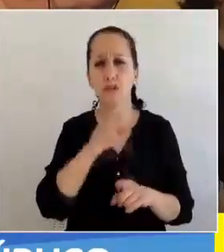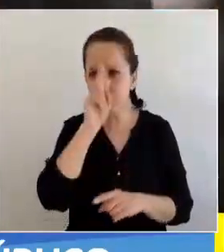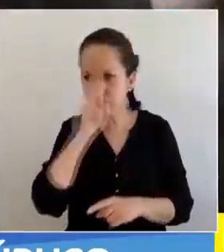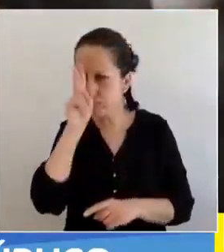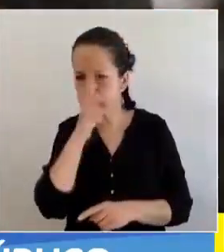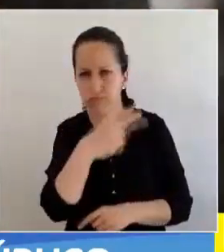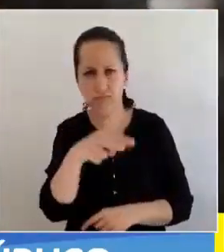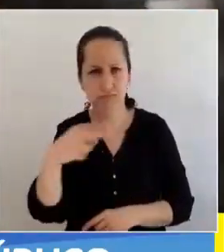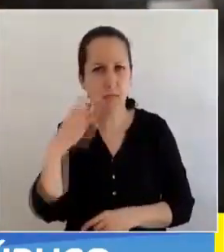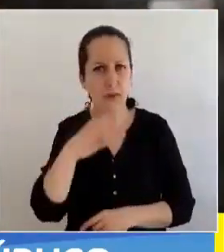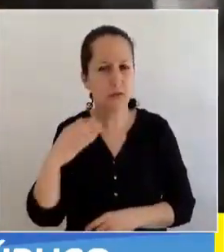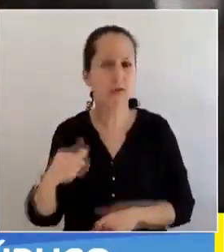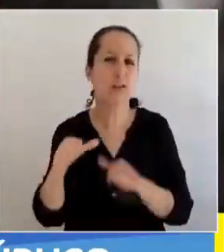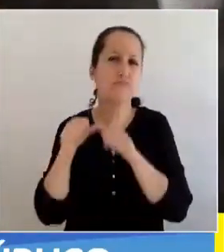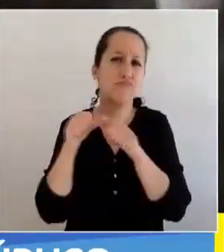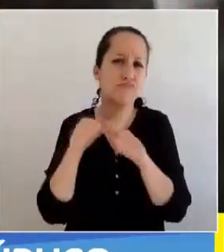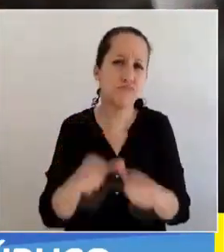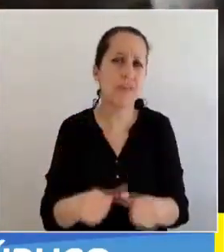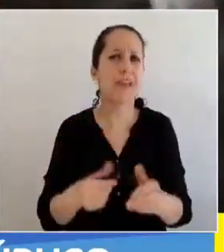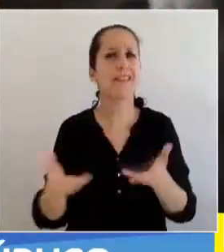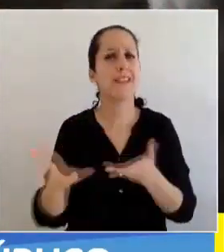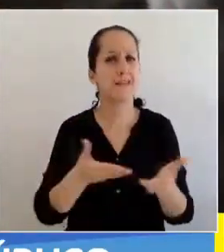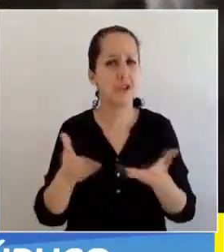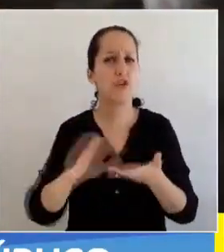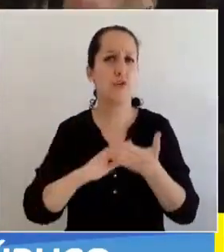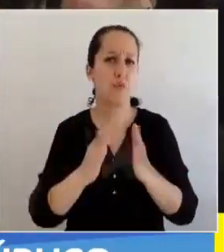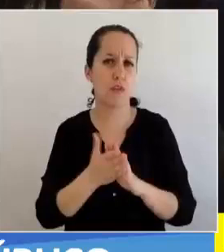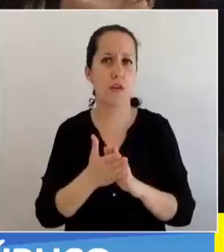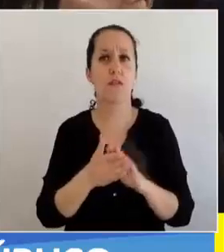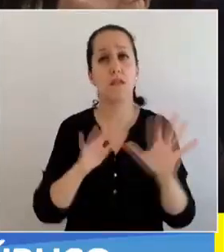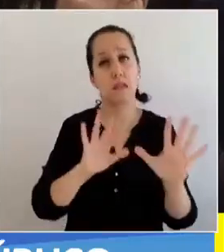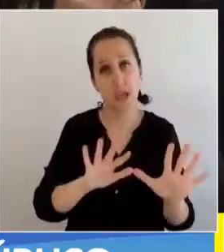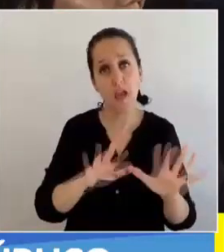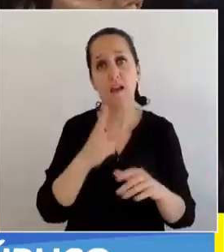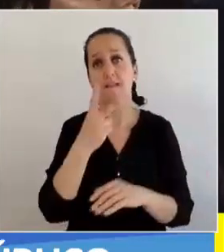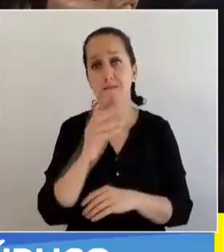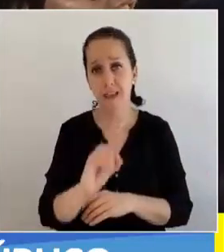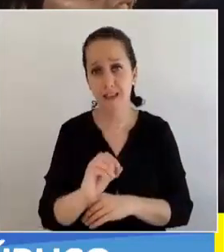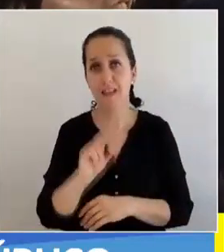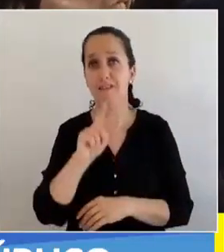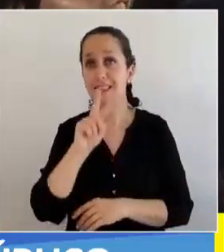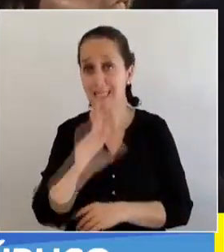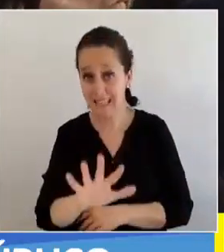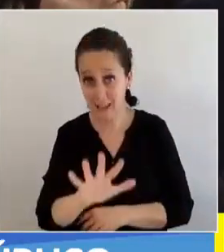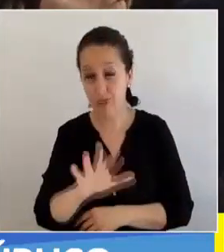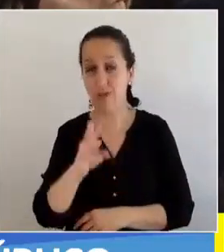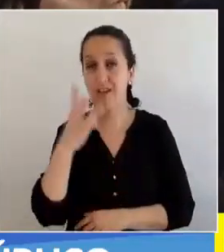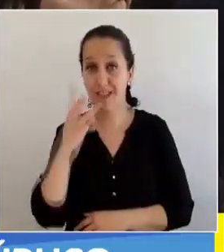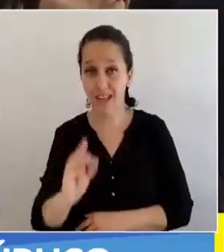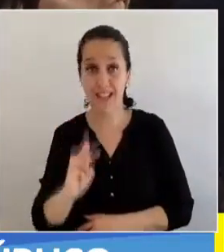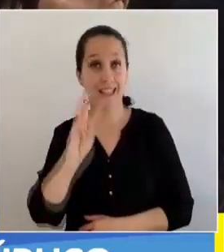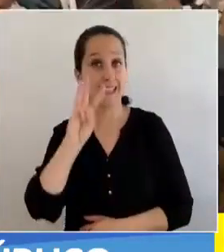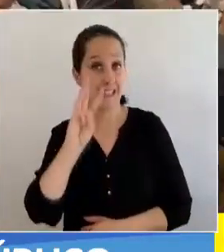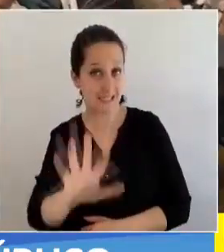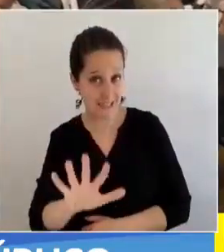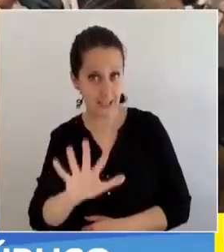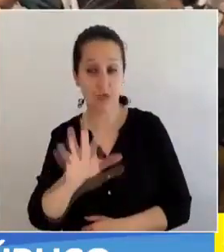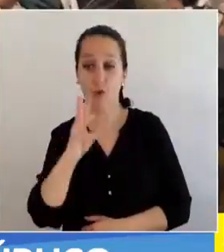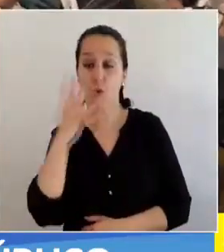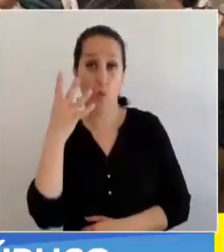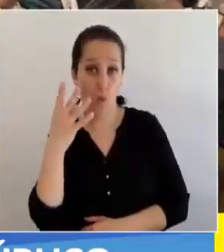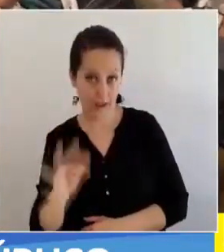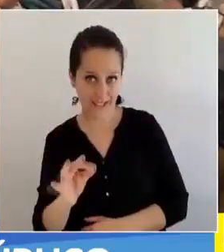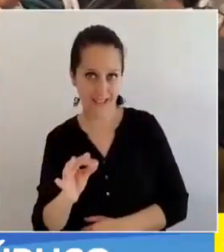destacó el trabajo y compromiso de quienes han estado al servicio de la comunidad durante 10, 20, 25, 30, 35,